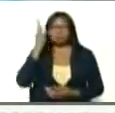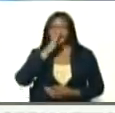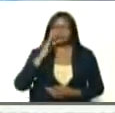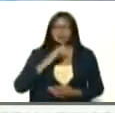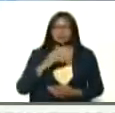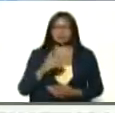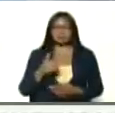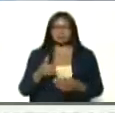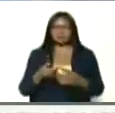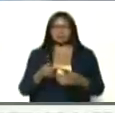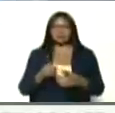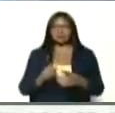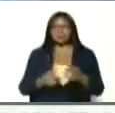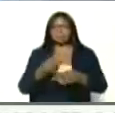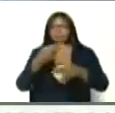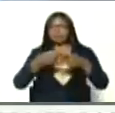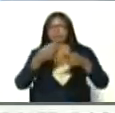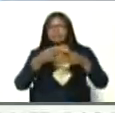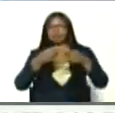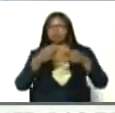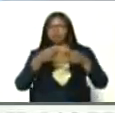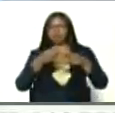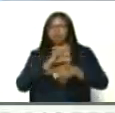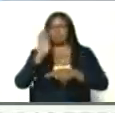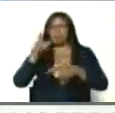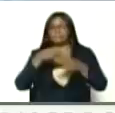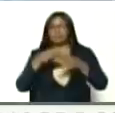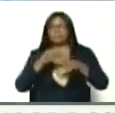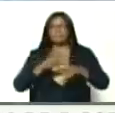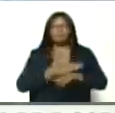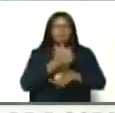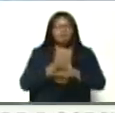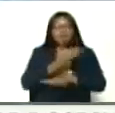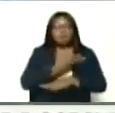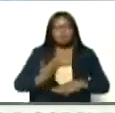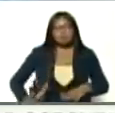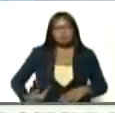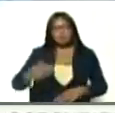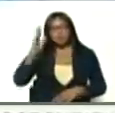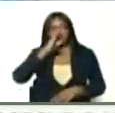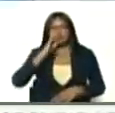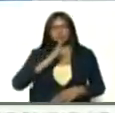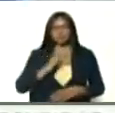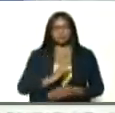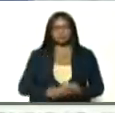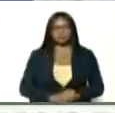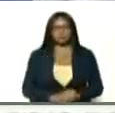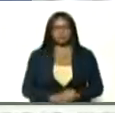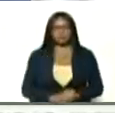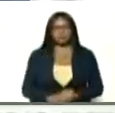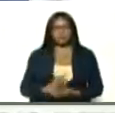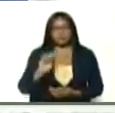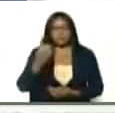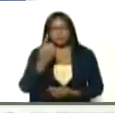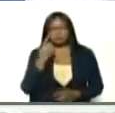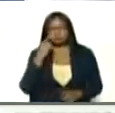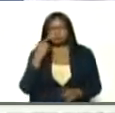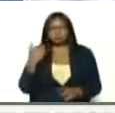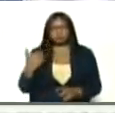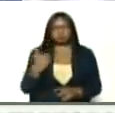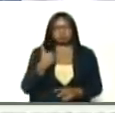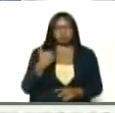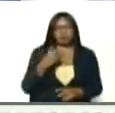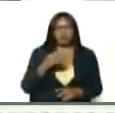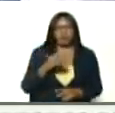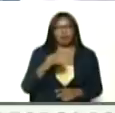la mayor amenaza mundial, del coronavirus, por culpa de Jair Bolsonaro, bueno, el primero que afecta, es a